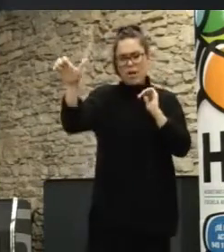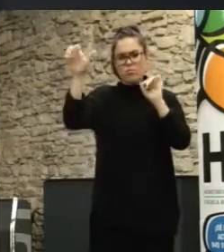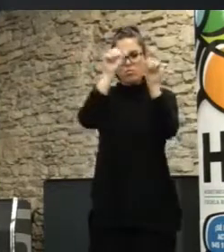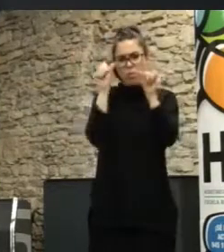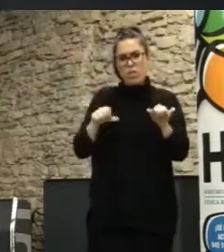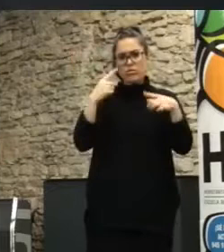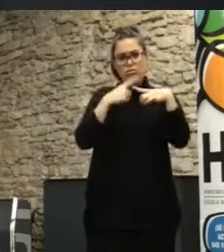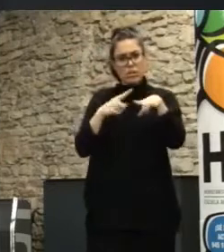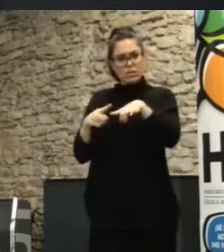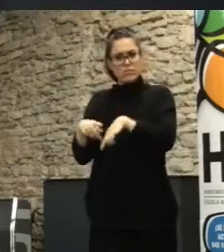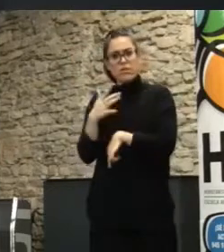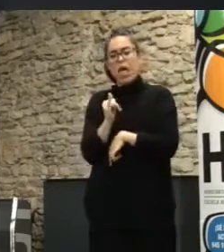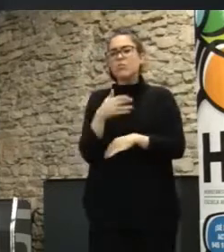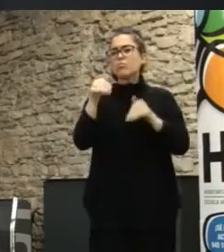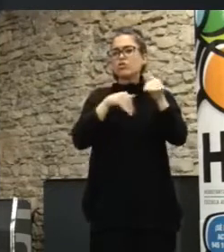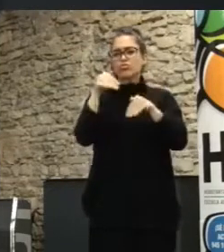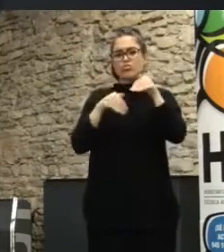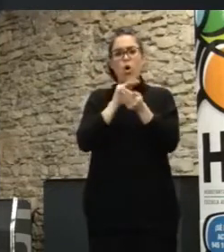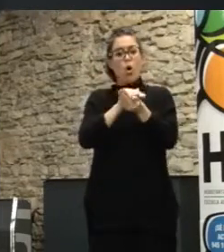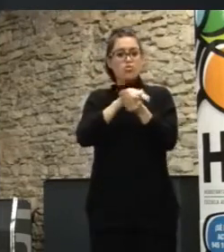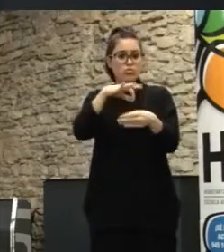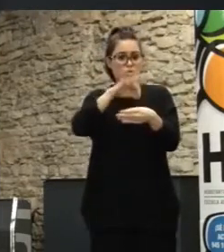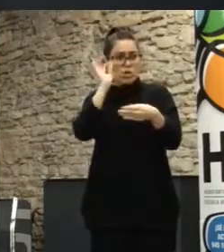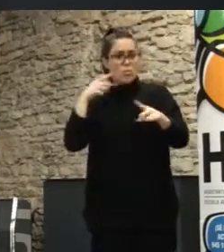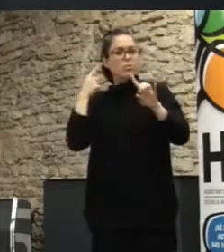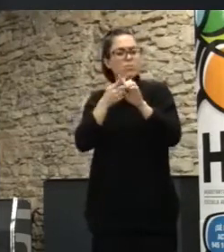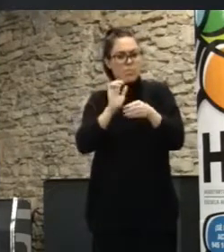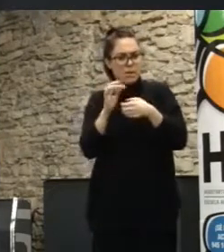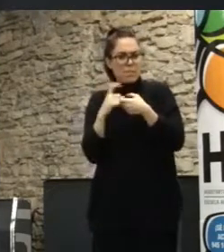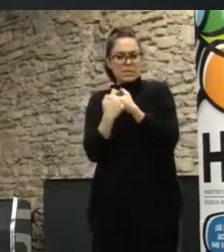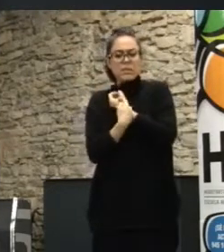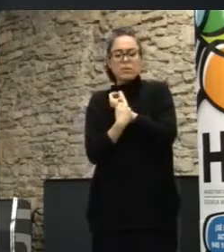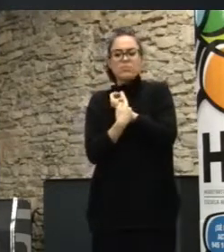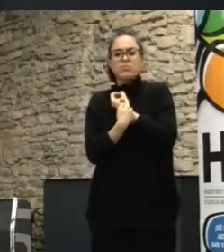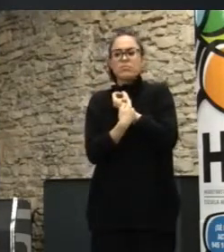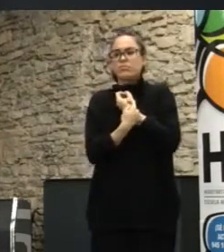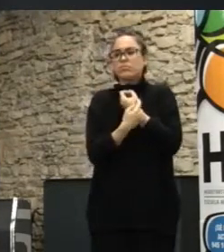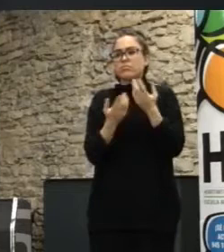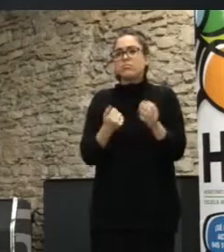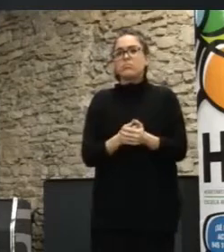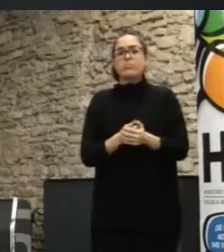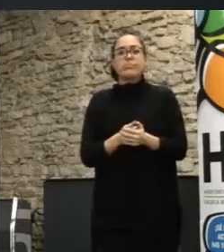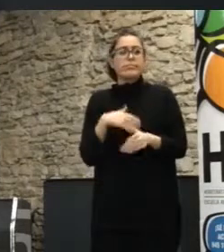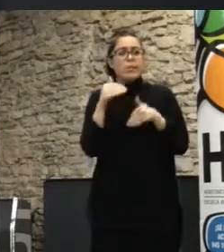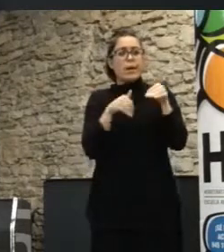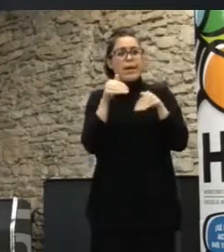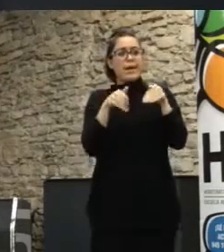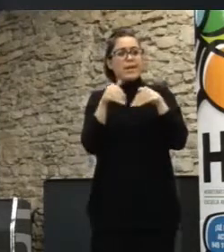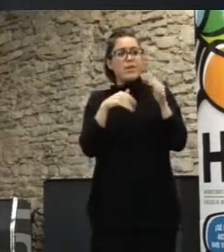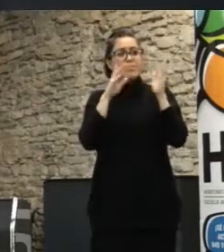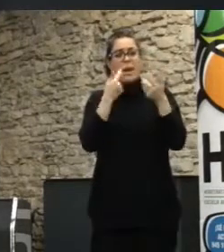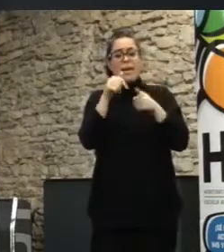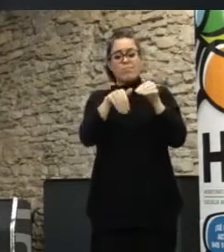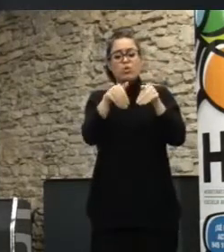sorteo y democracia para la participación. Así que toca ir a las elecciones a contar votos. Entonces, bueno,